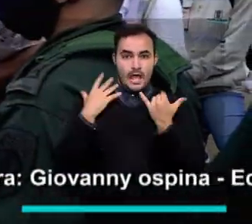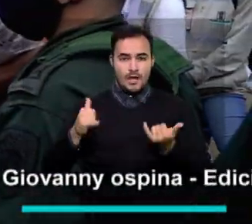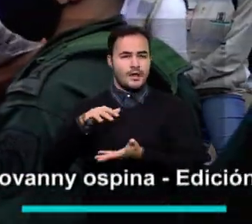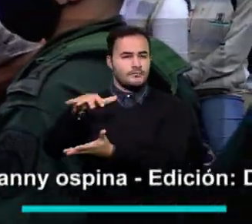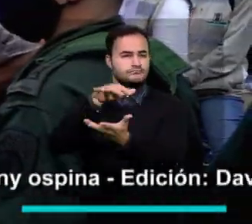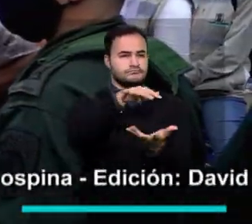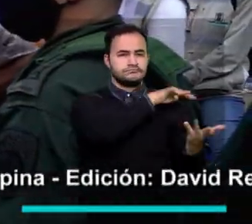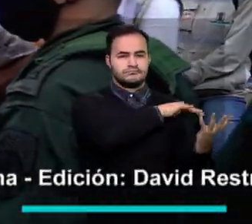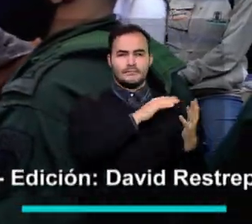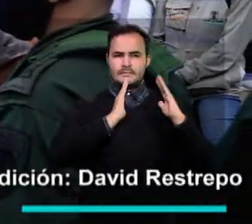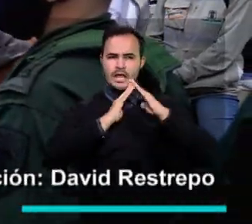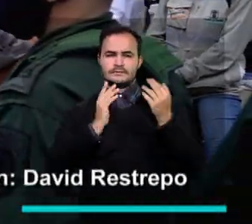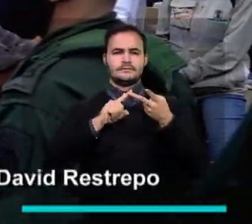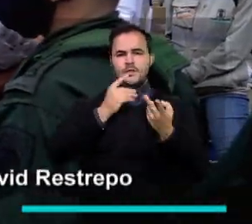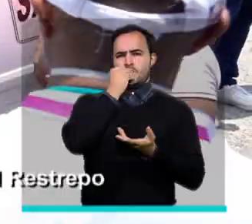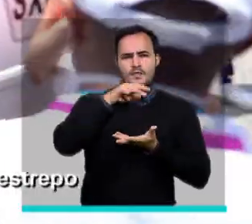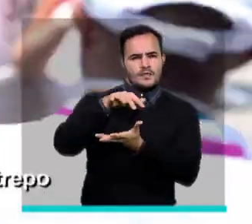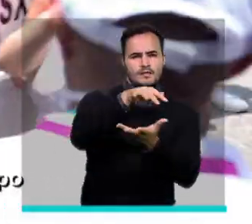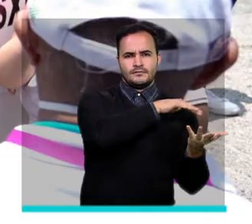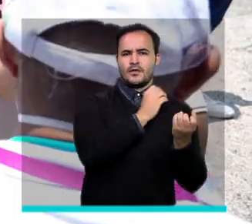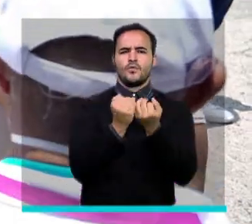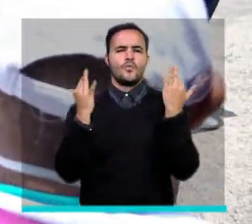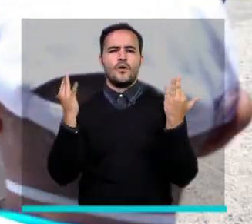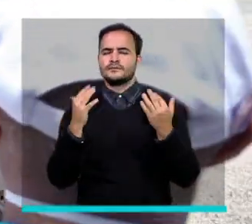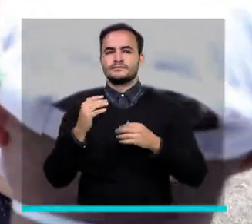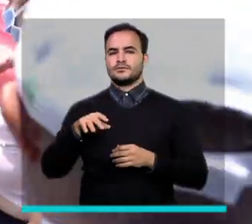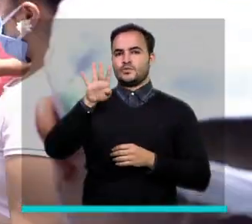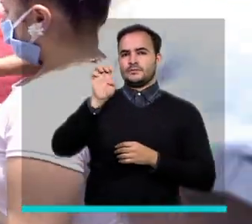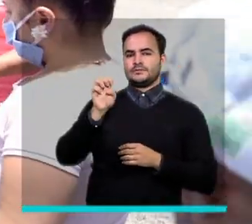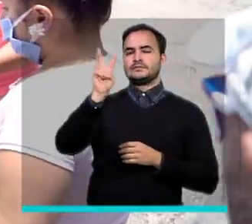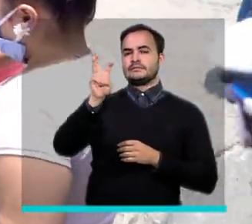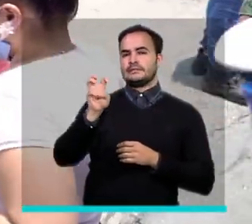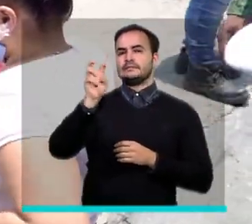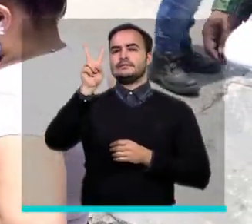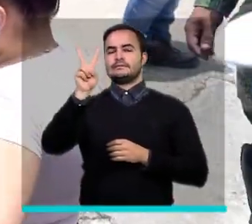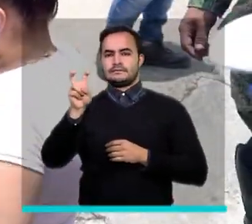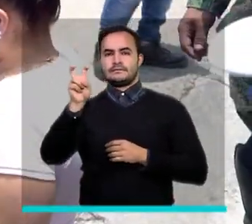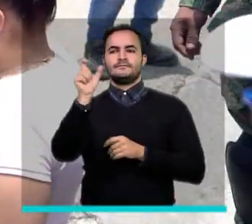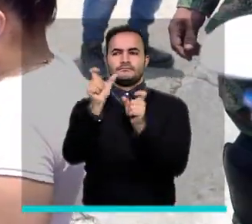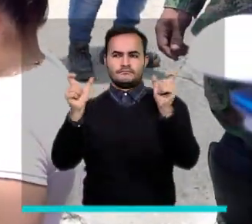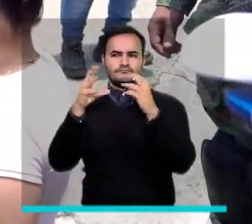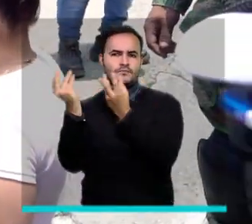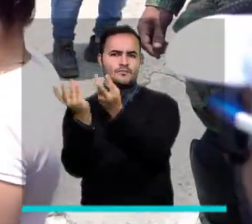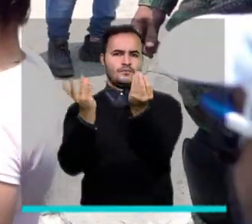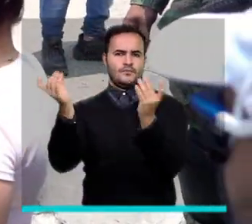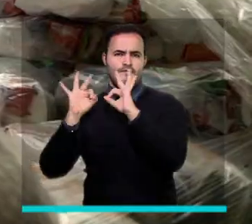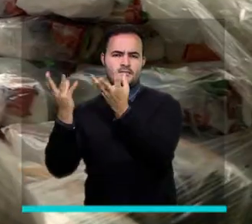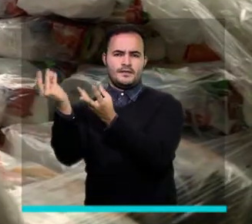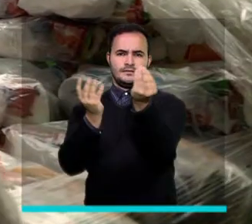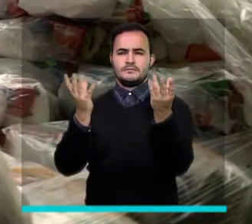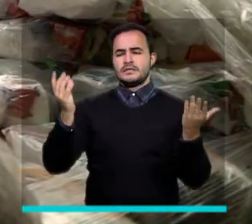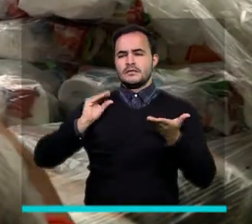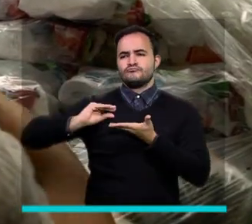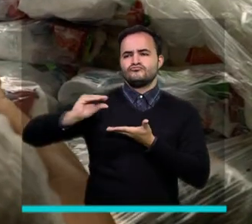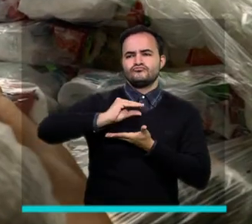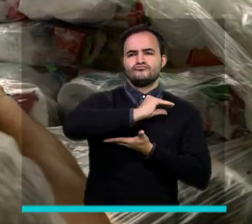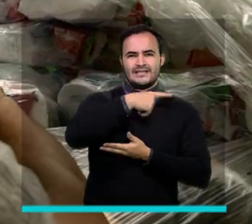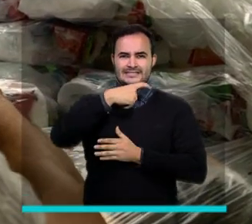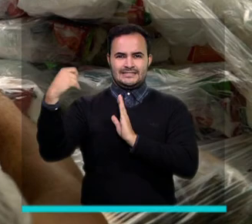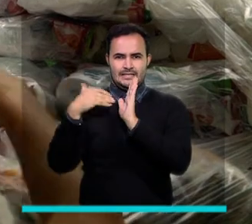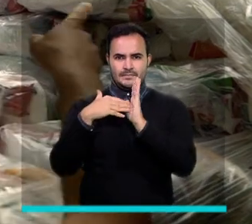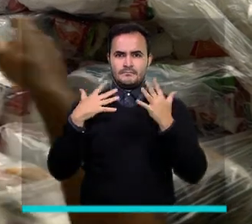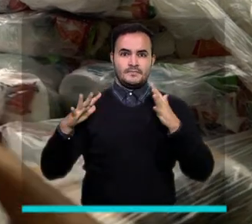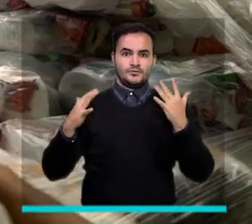entregado auxilios habitacionales y paquetes alimentarios a 937 familias y ayudas económicas por 100.000 pesos,